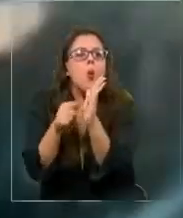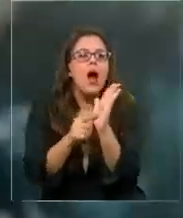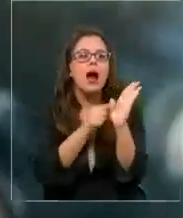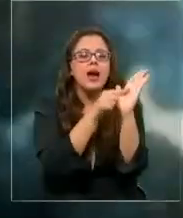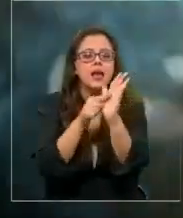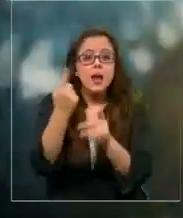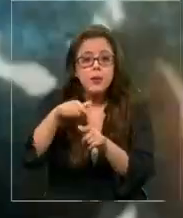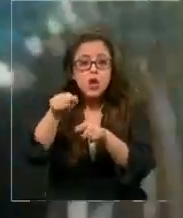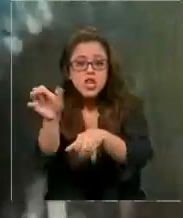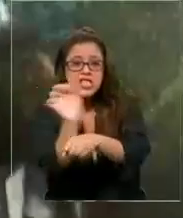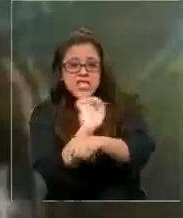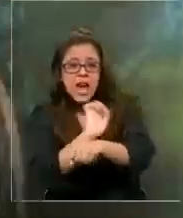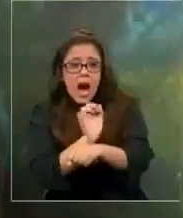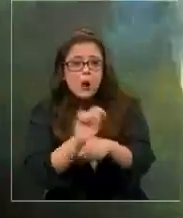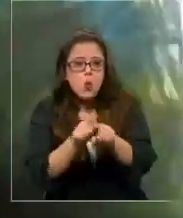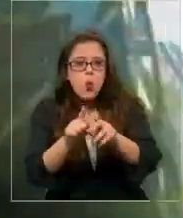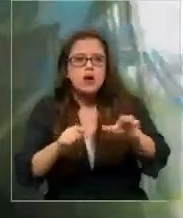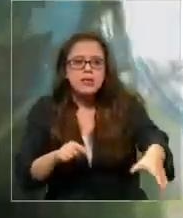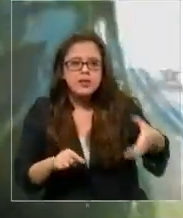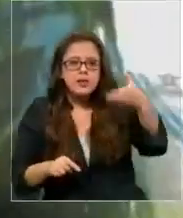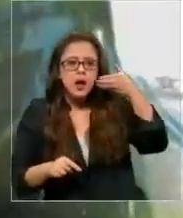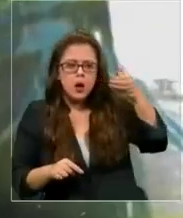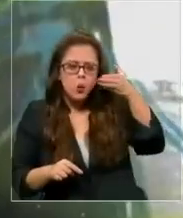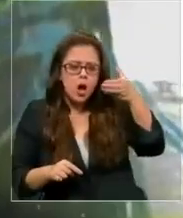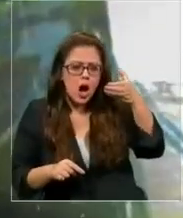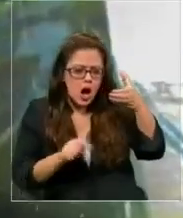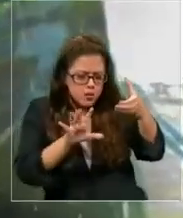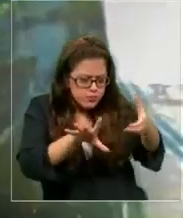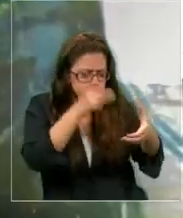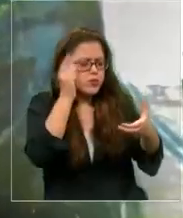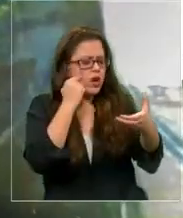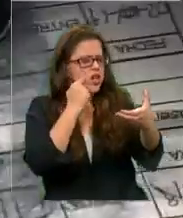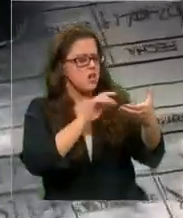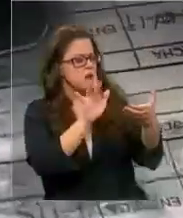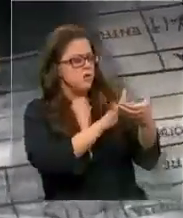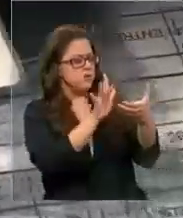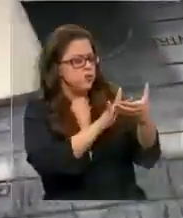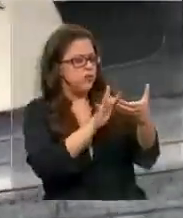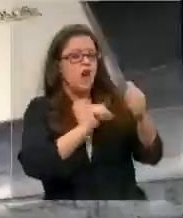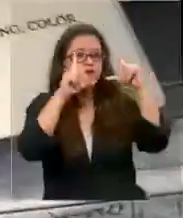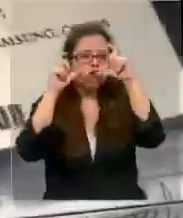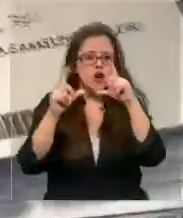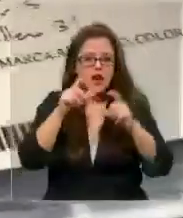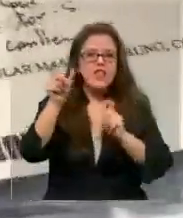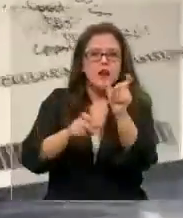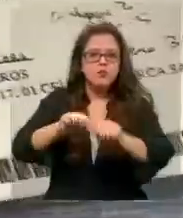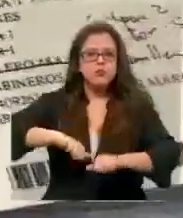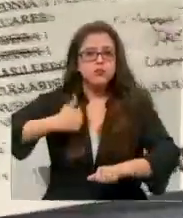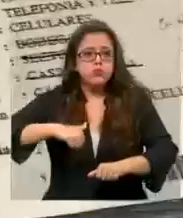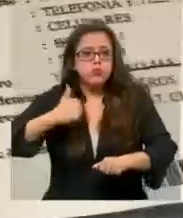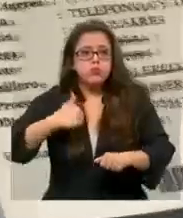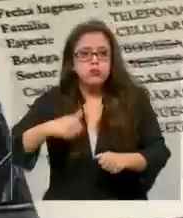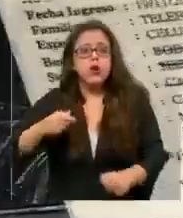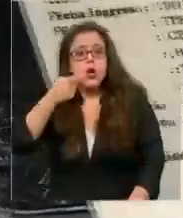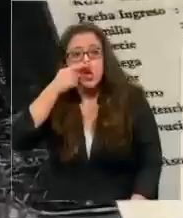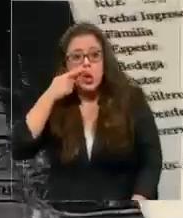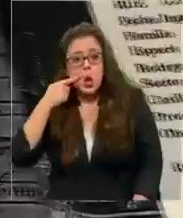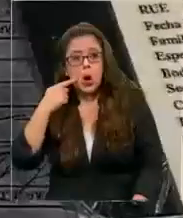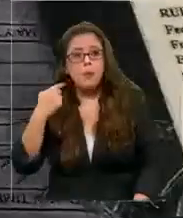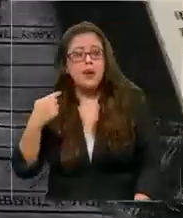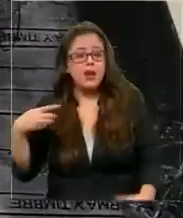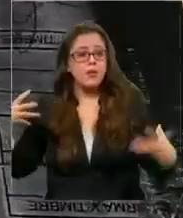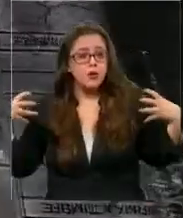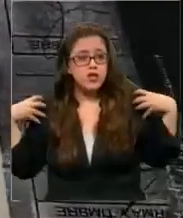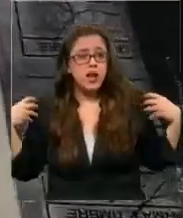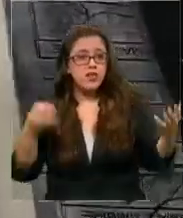En este vehículo se encontró un teléfono celular. En él aparecen fotografías de los jóvenes que el propio autor confeso del homicidio